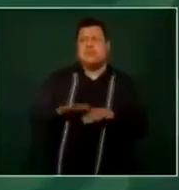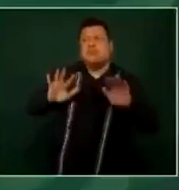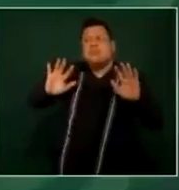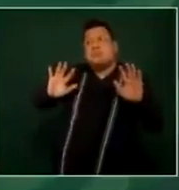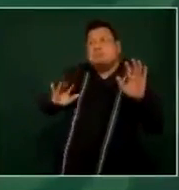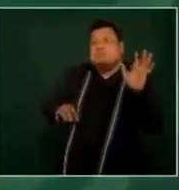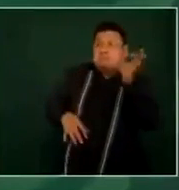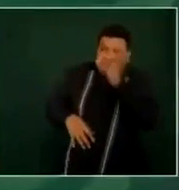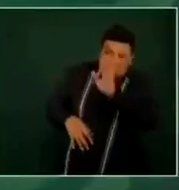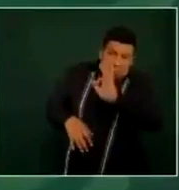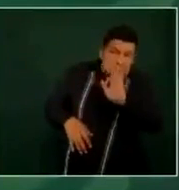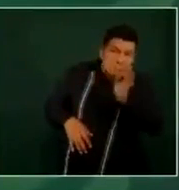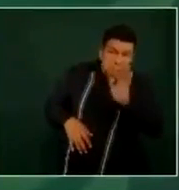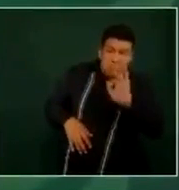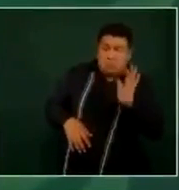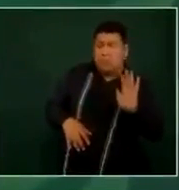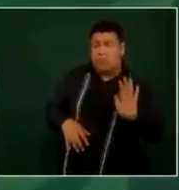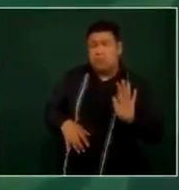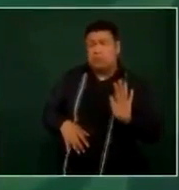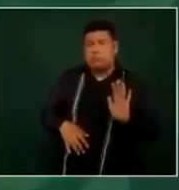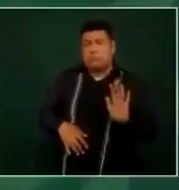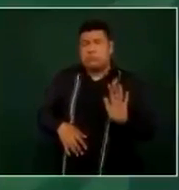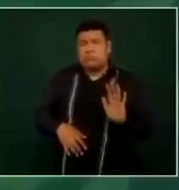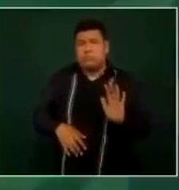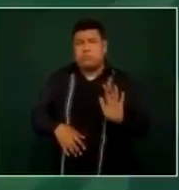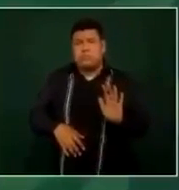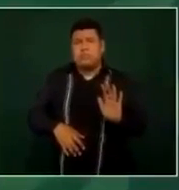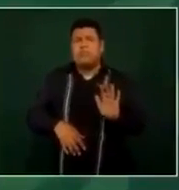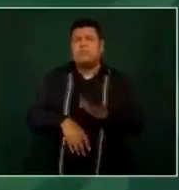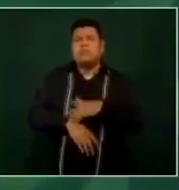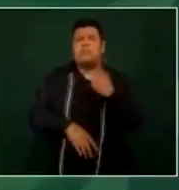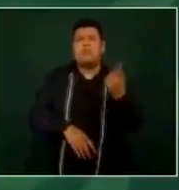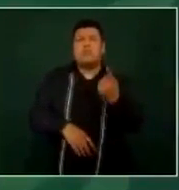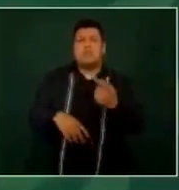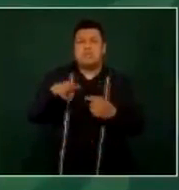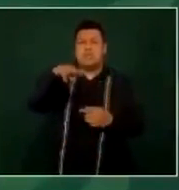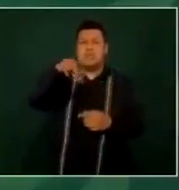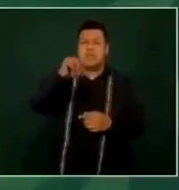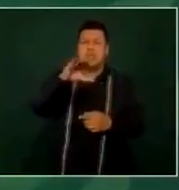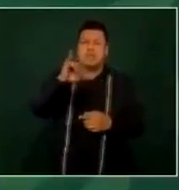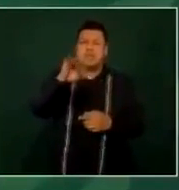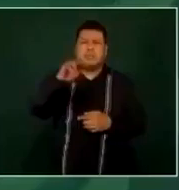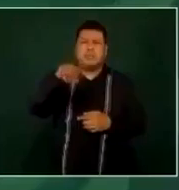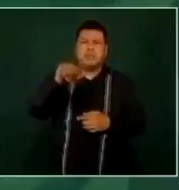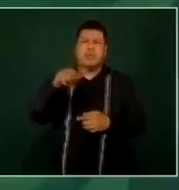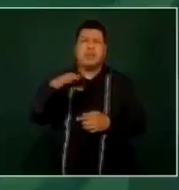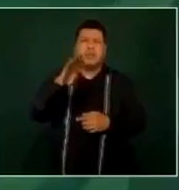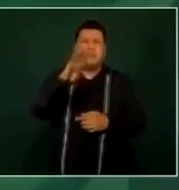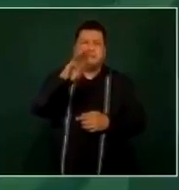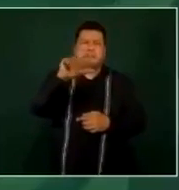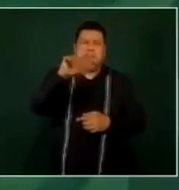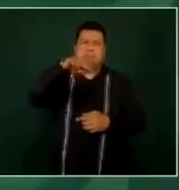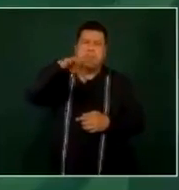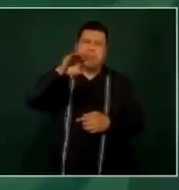Esto porque Nacional Financiera y Bancomex